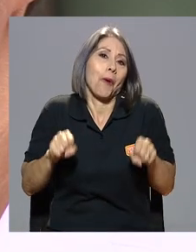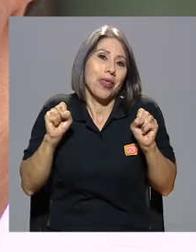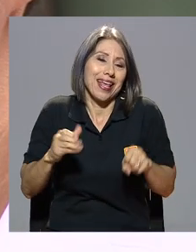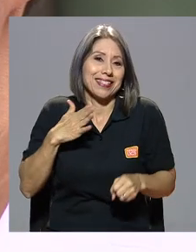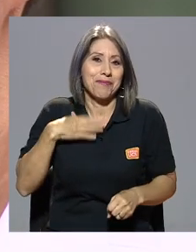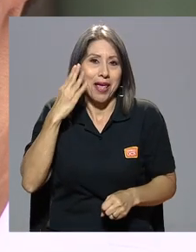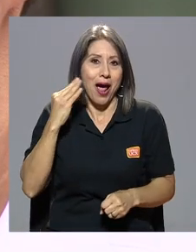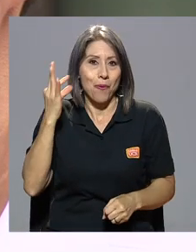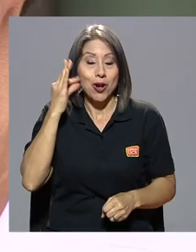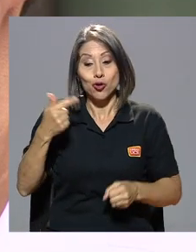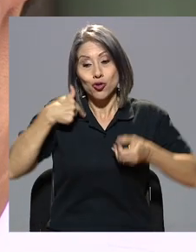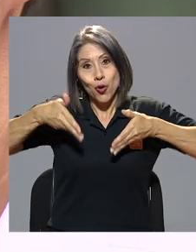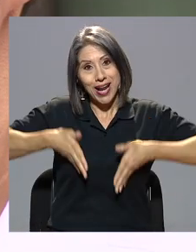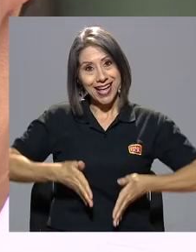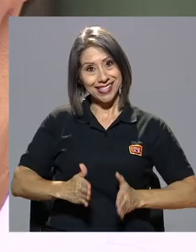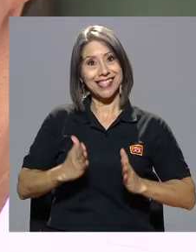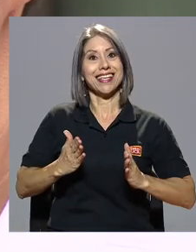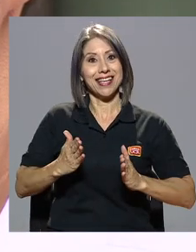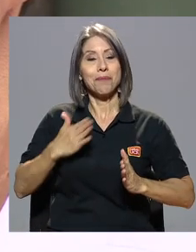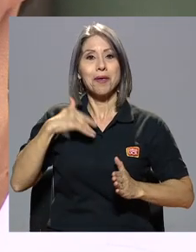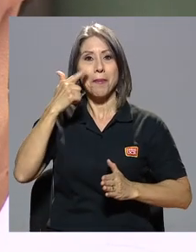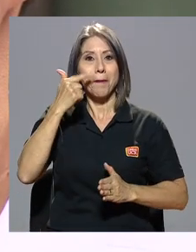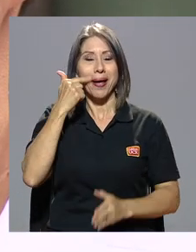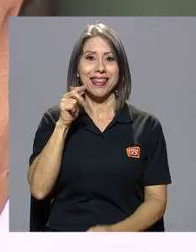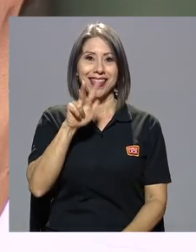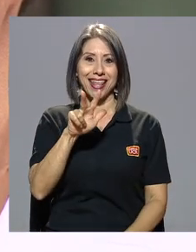cuando él tenía ya 39 años.